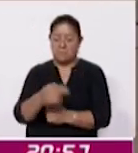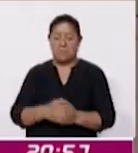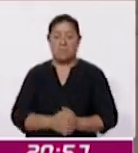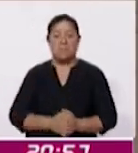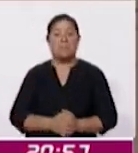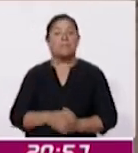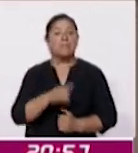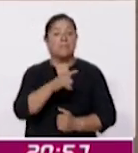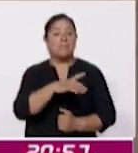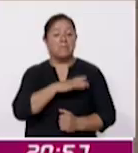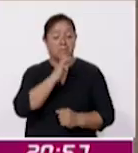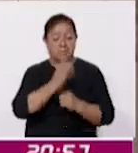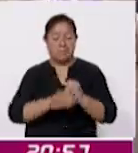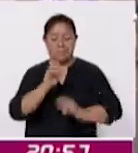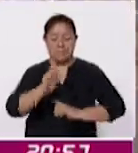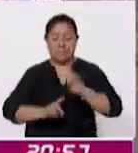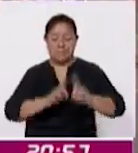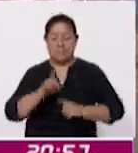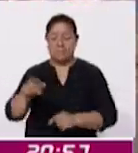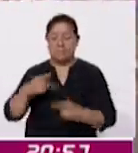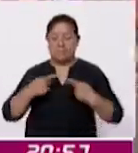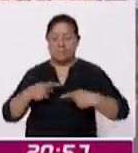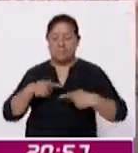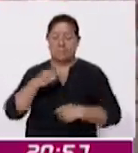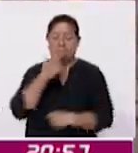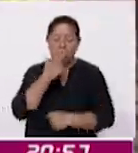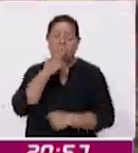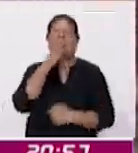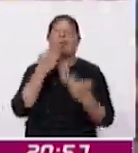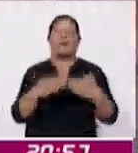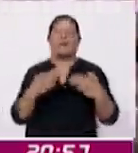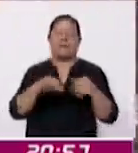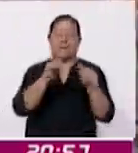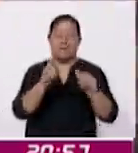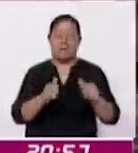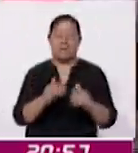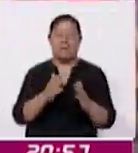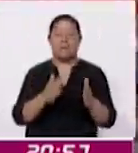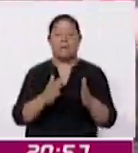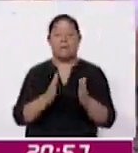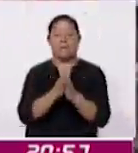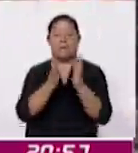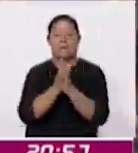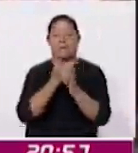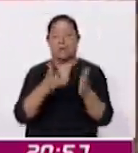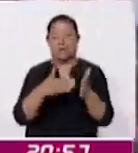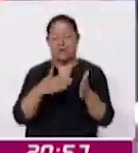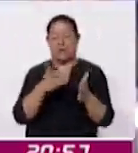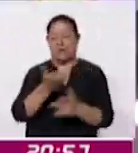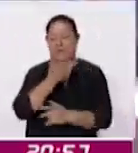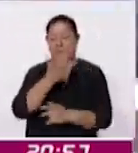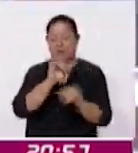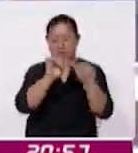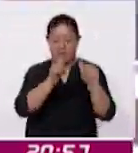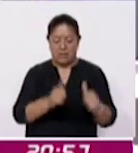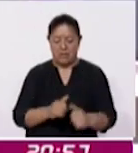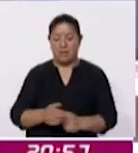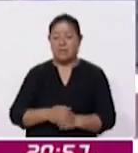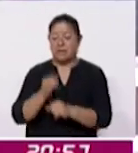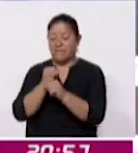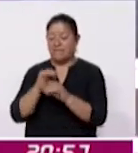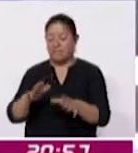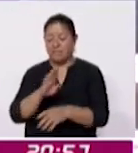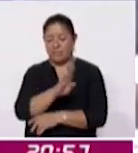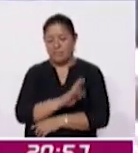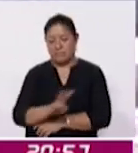evento deportivo las personas podrán disfrutar de un mercado artesanal en el que participarán cocineras tradicionales y artesanos con información de